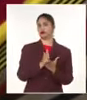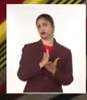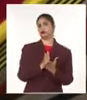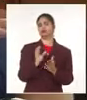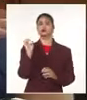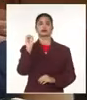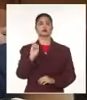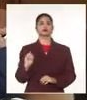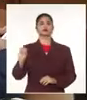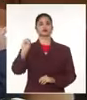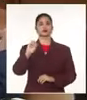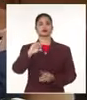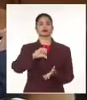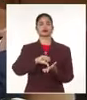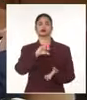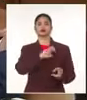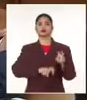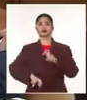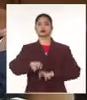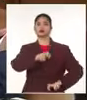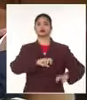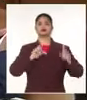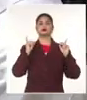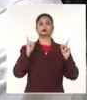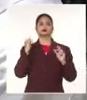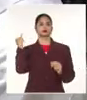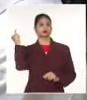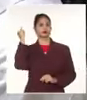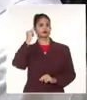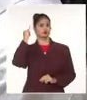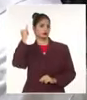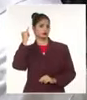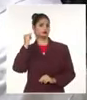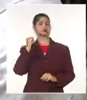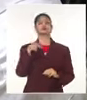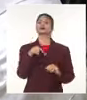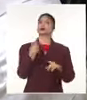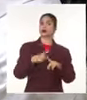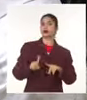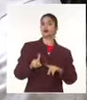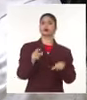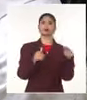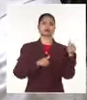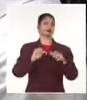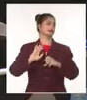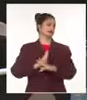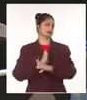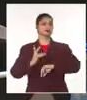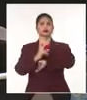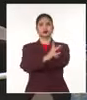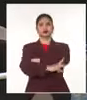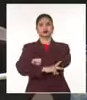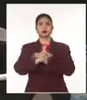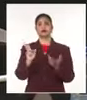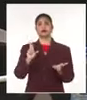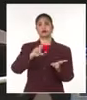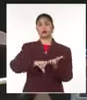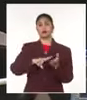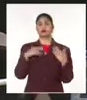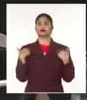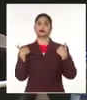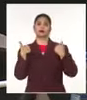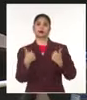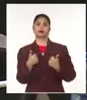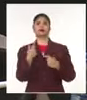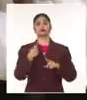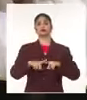organización del Centro de Investigaciones de Política Internacional, el coauspicio y presencia de miembros de la dirección de CLACSO y la